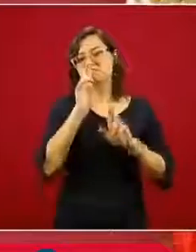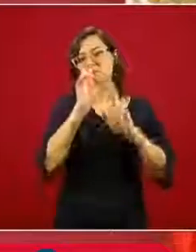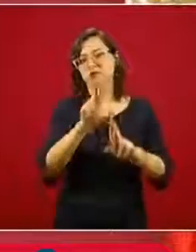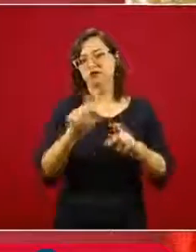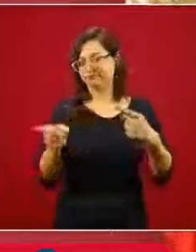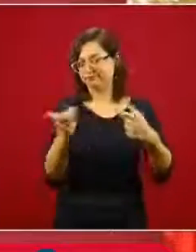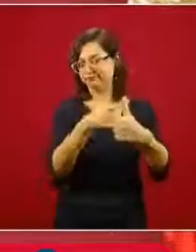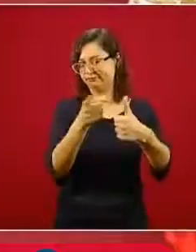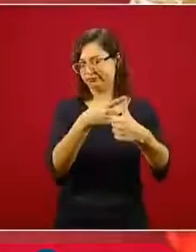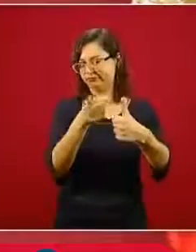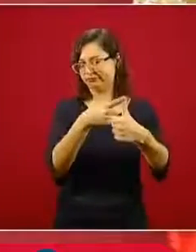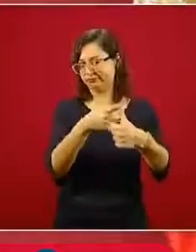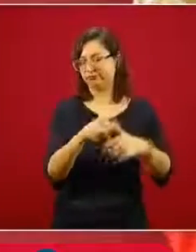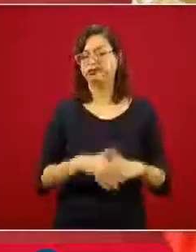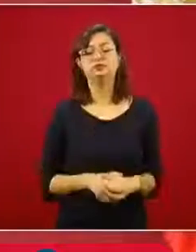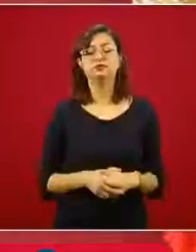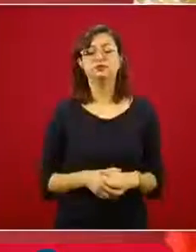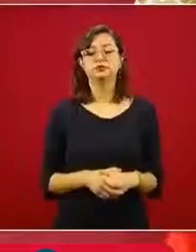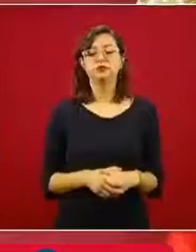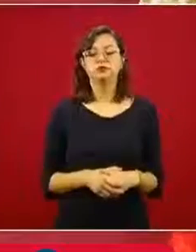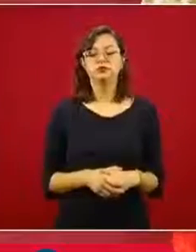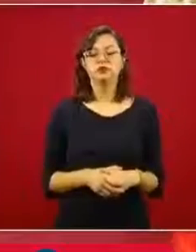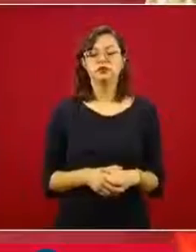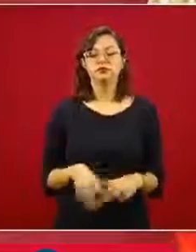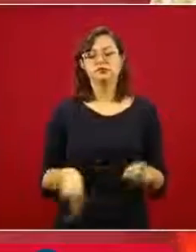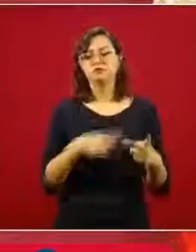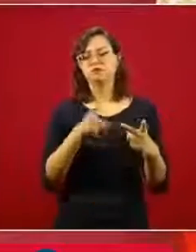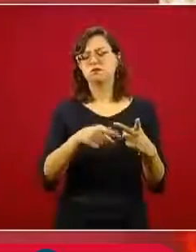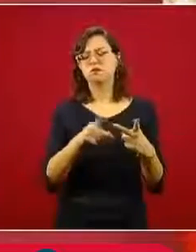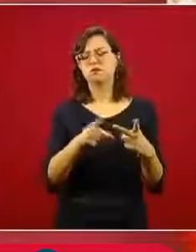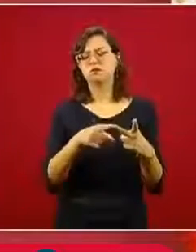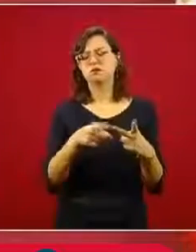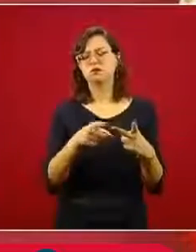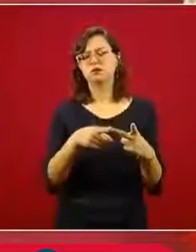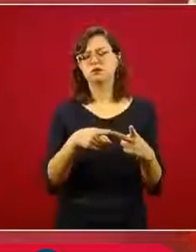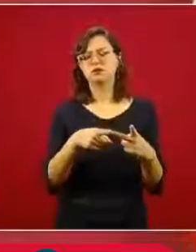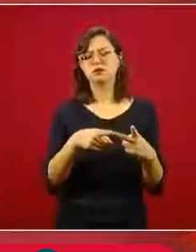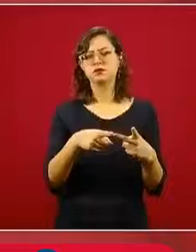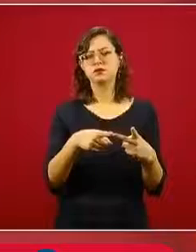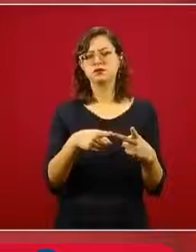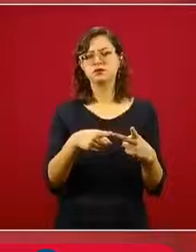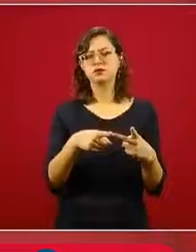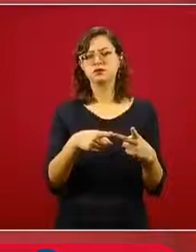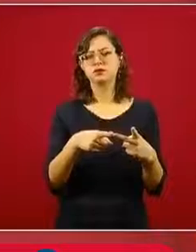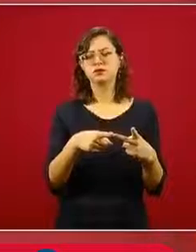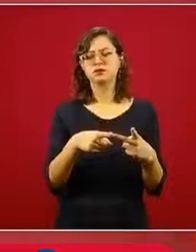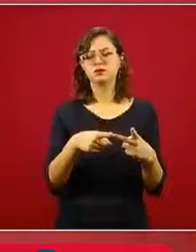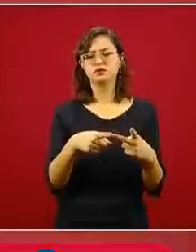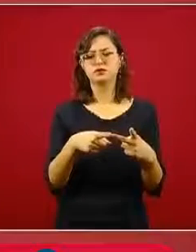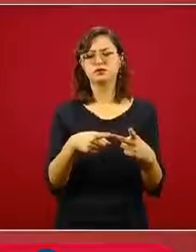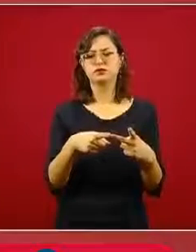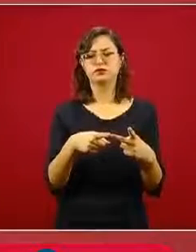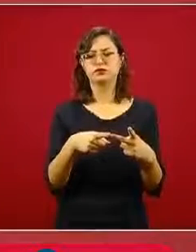no estamos en contra de la